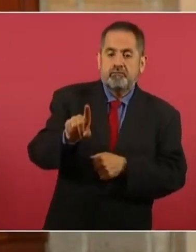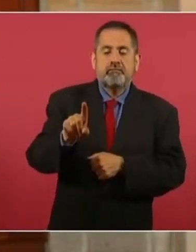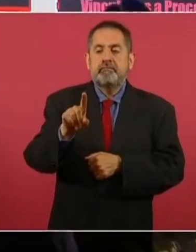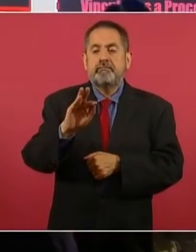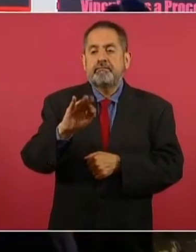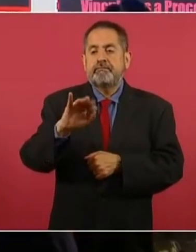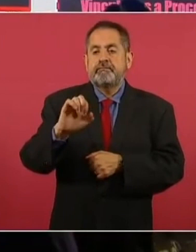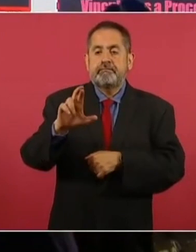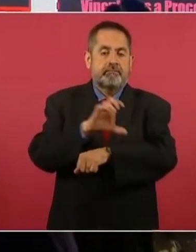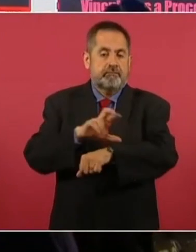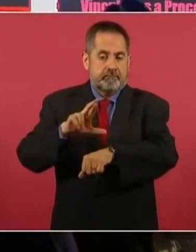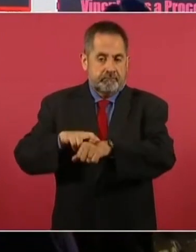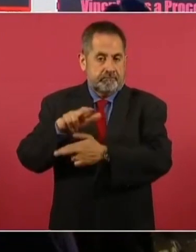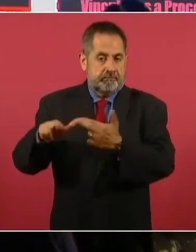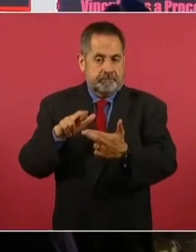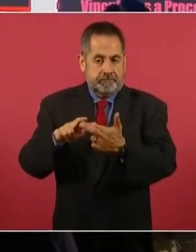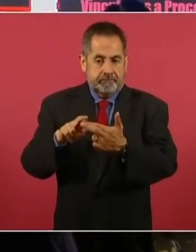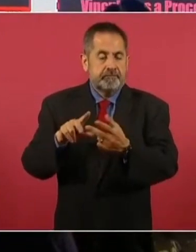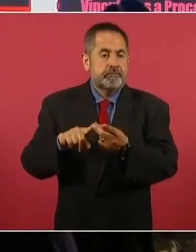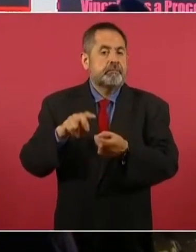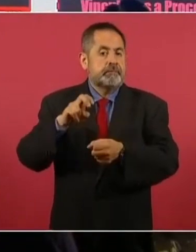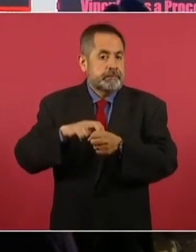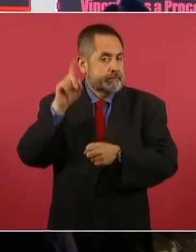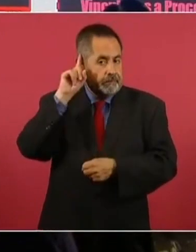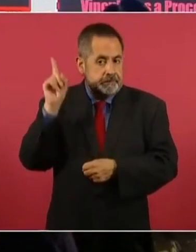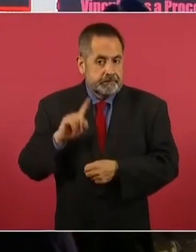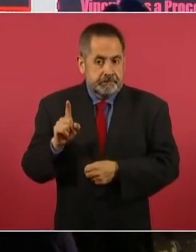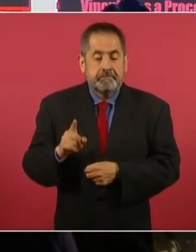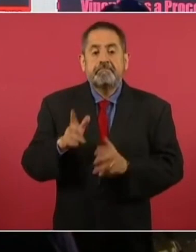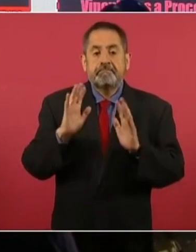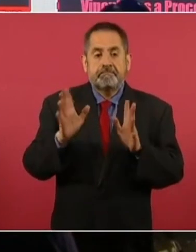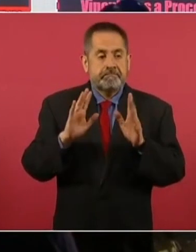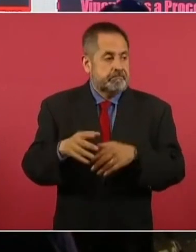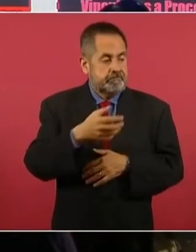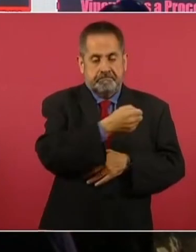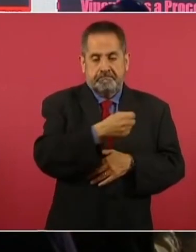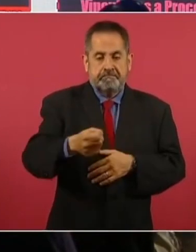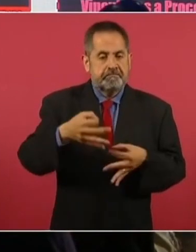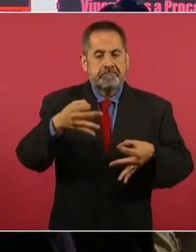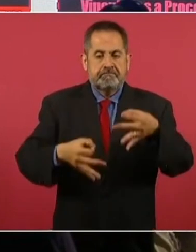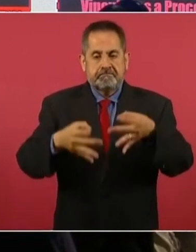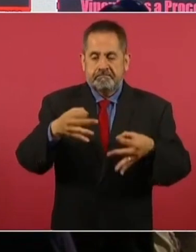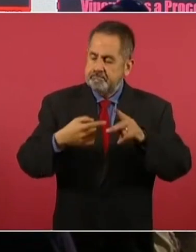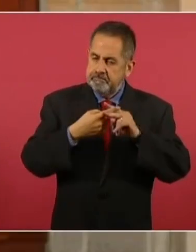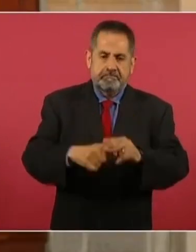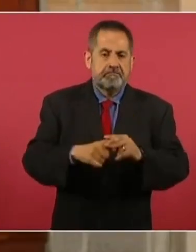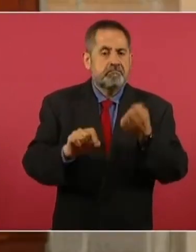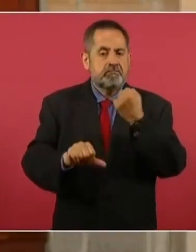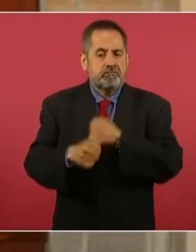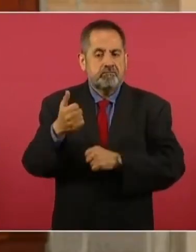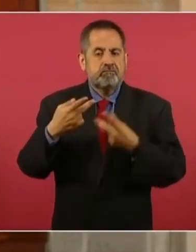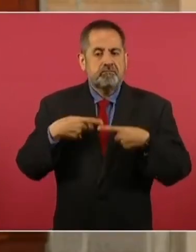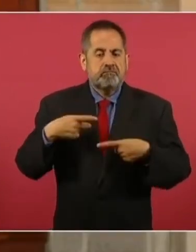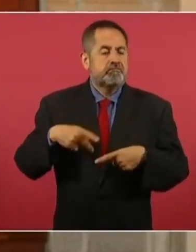Coordinación Regional, en especial la Delegación de Zacatecas, logró vincular a 11 personas que fueron